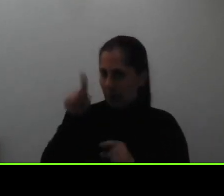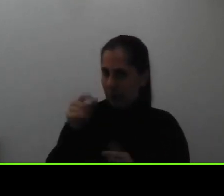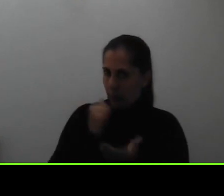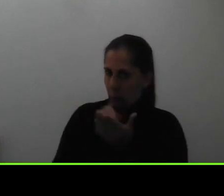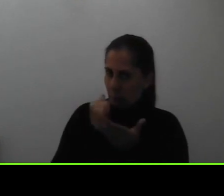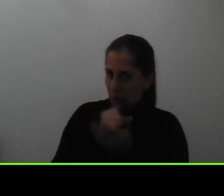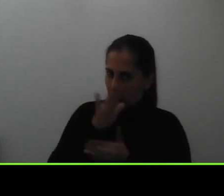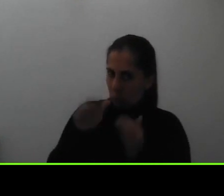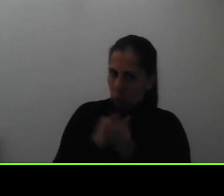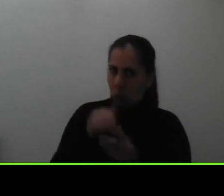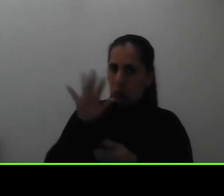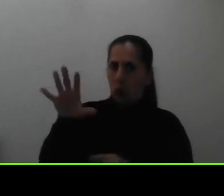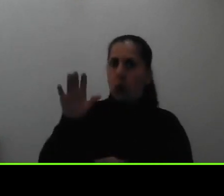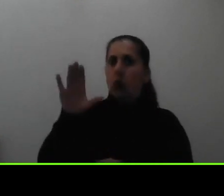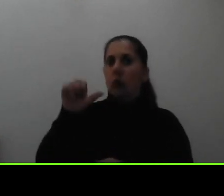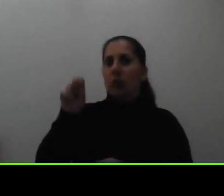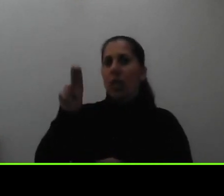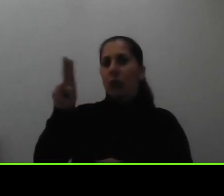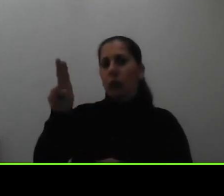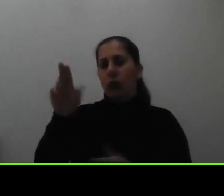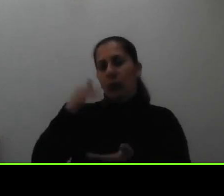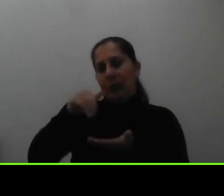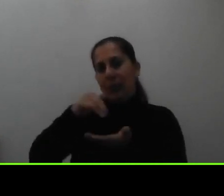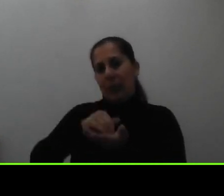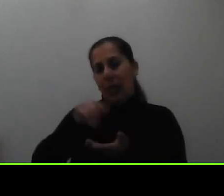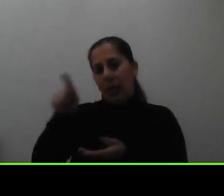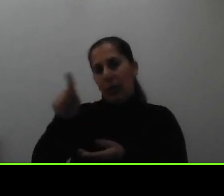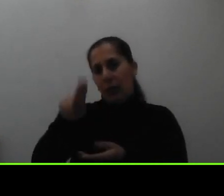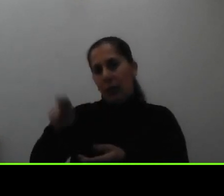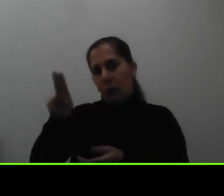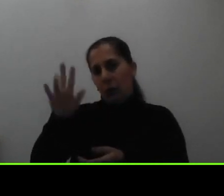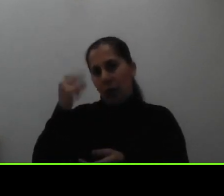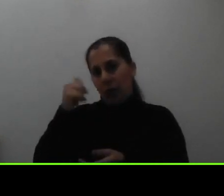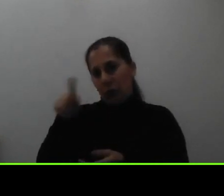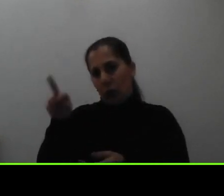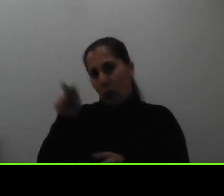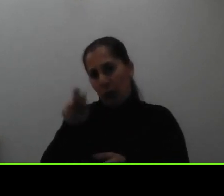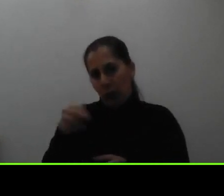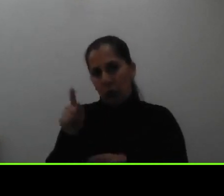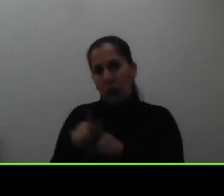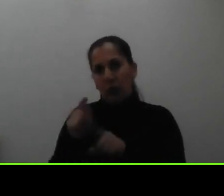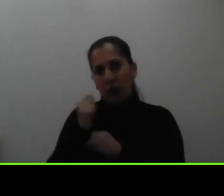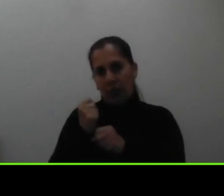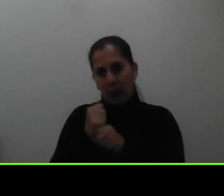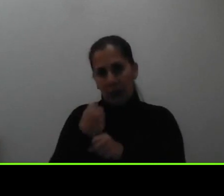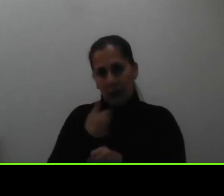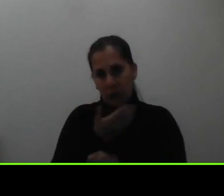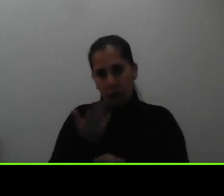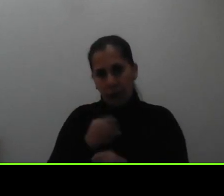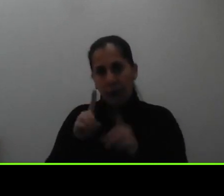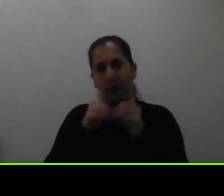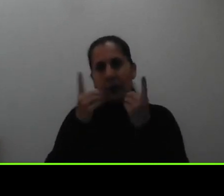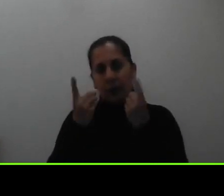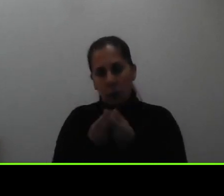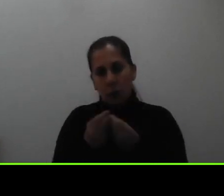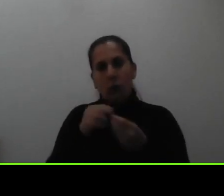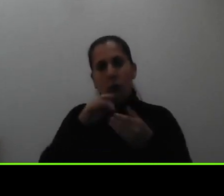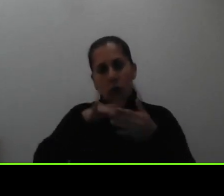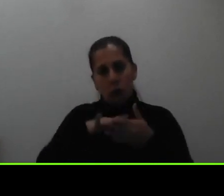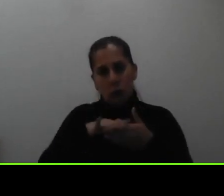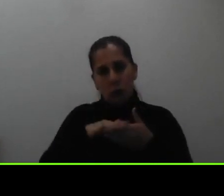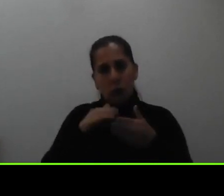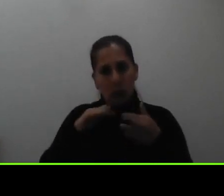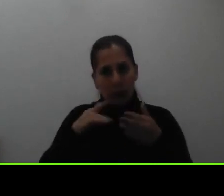los centros universitarios o con los compañeros que también trabajan con nosotros en la dirección de asuntos estudiantiles de